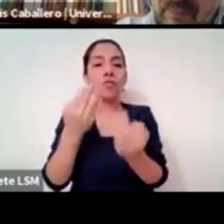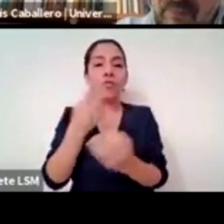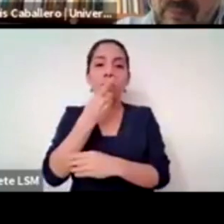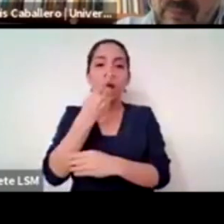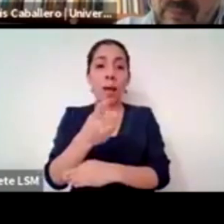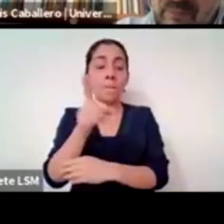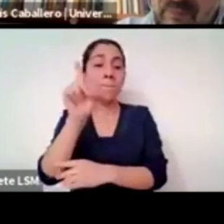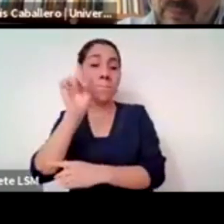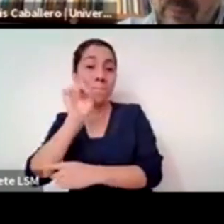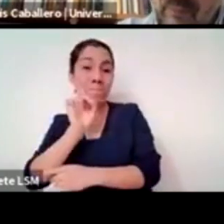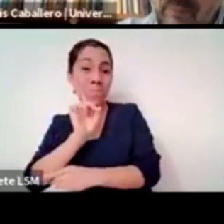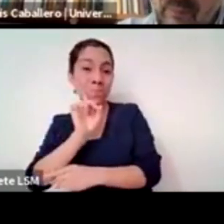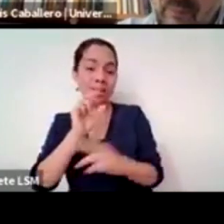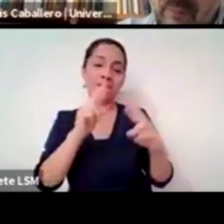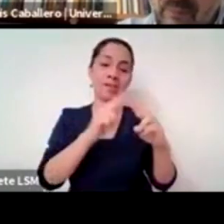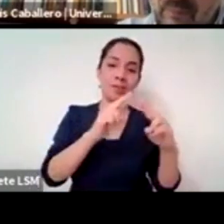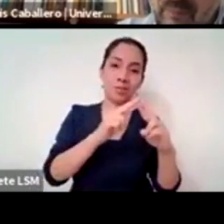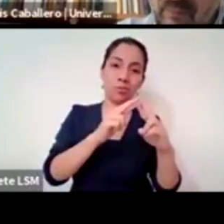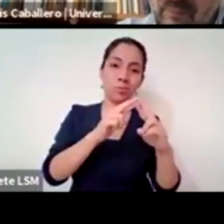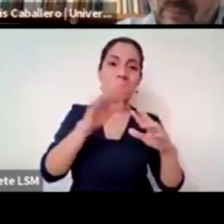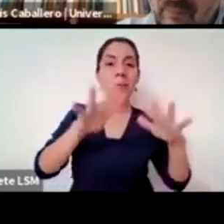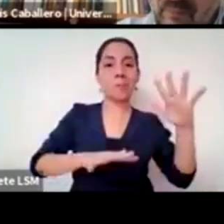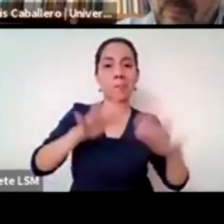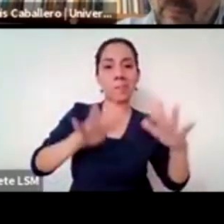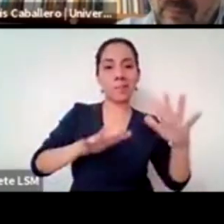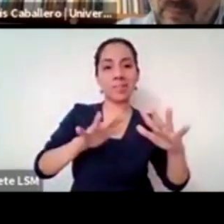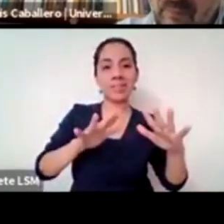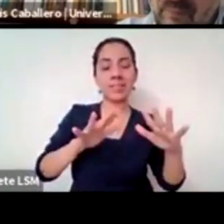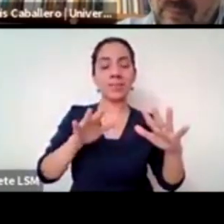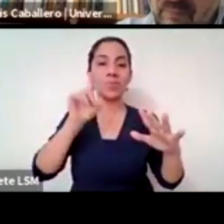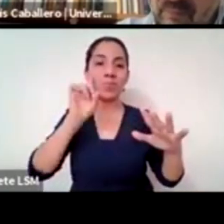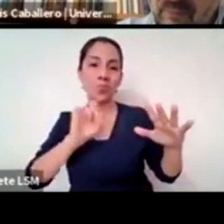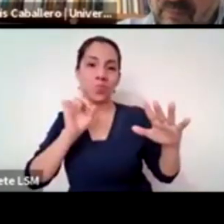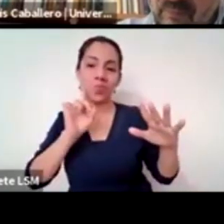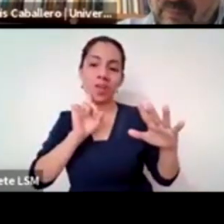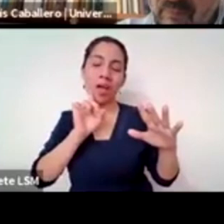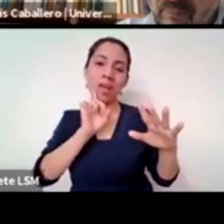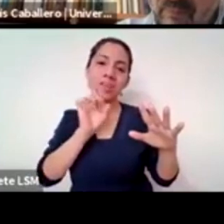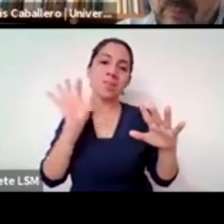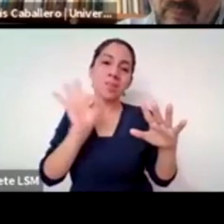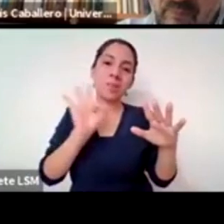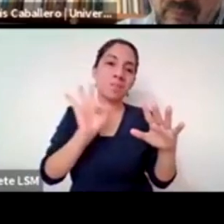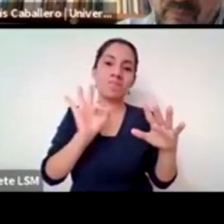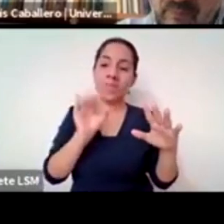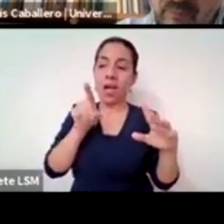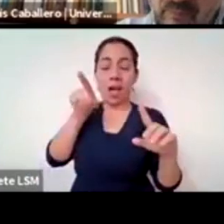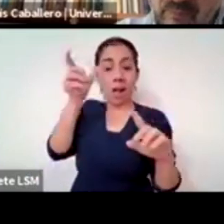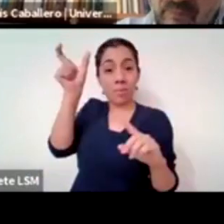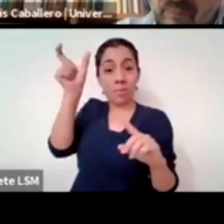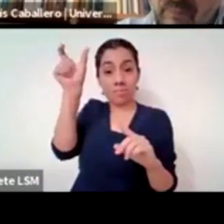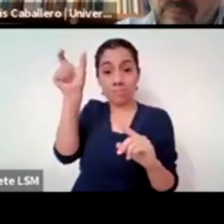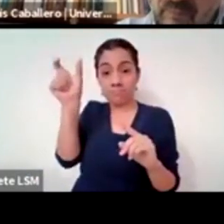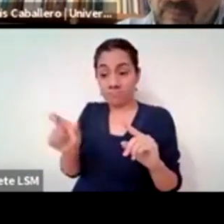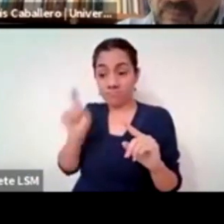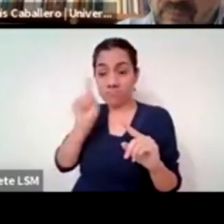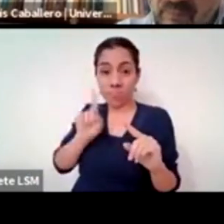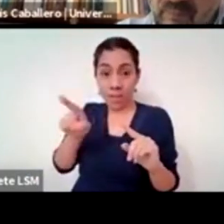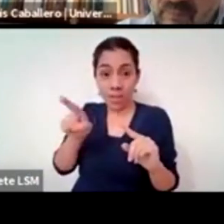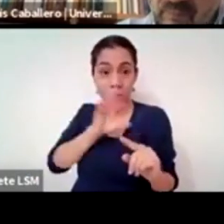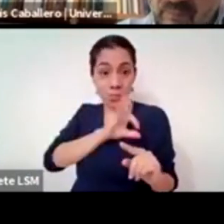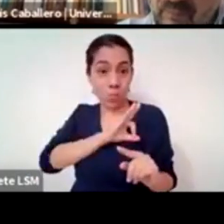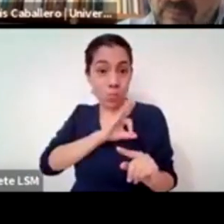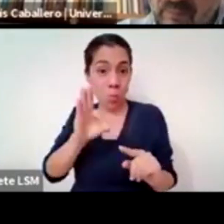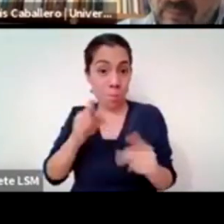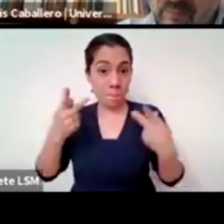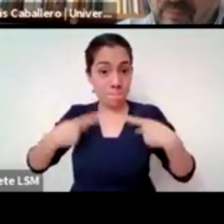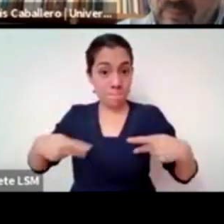mal con las mujeres ¿por qué? porque no la reconocen como sujetos religiosos se